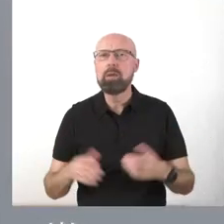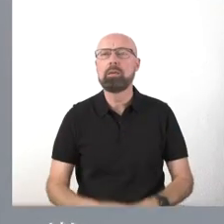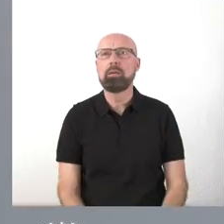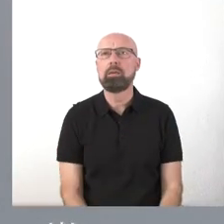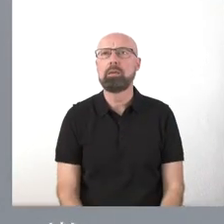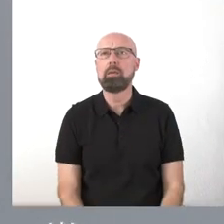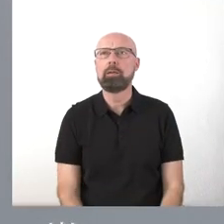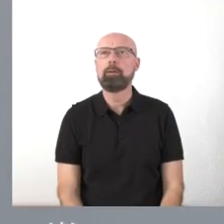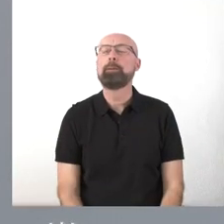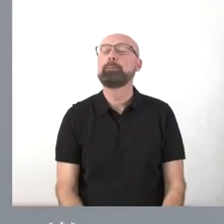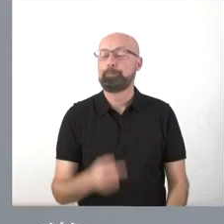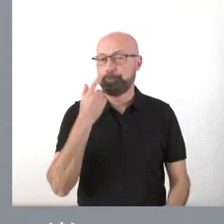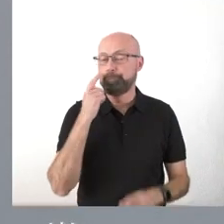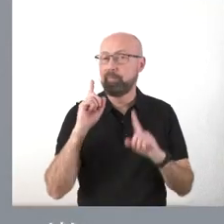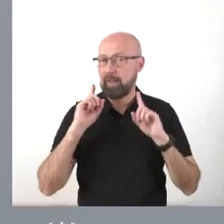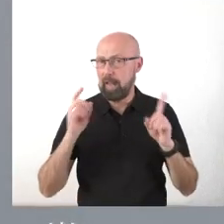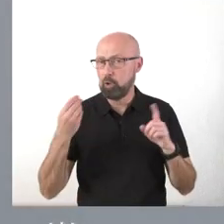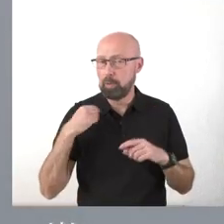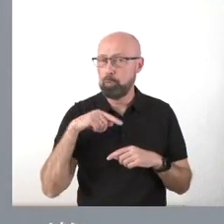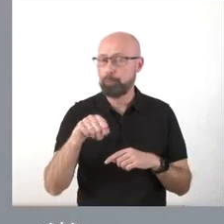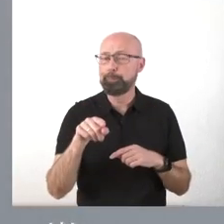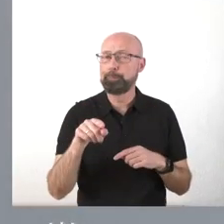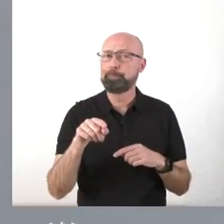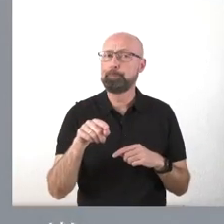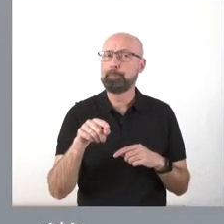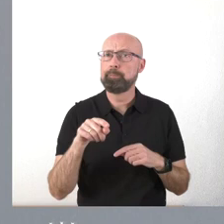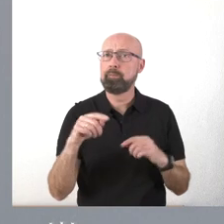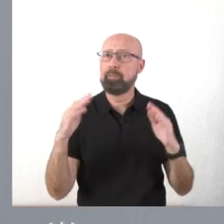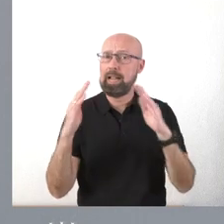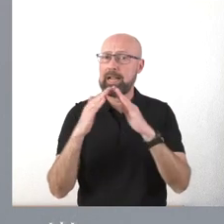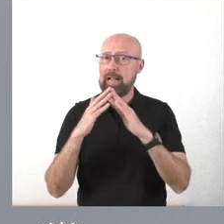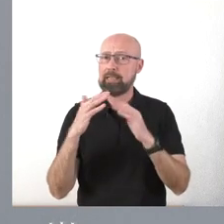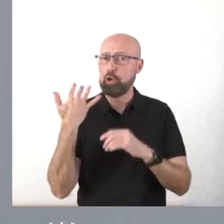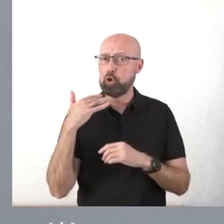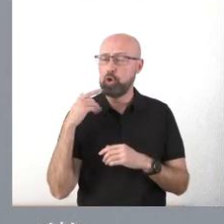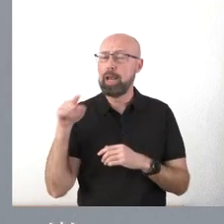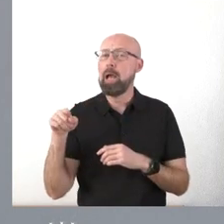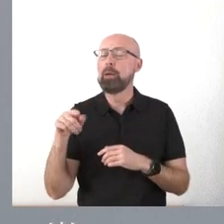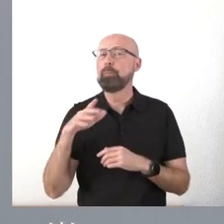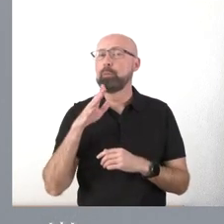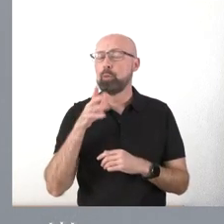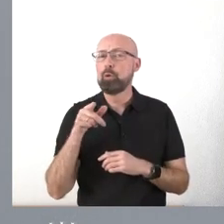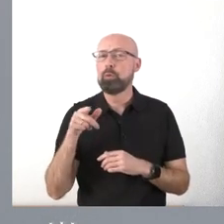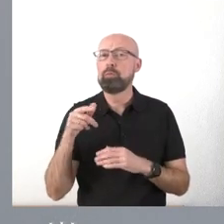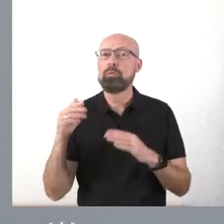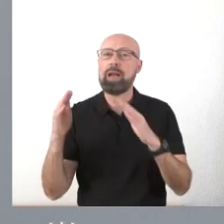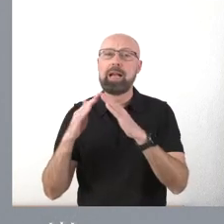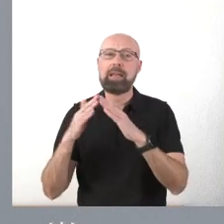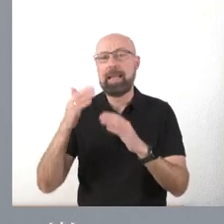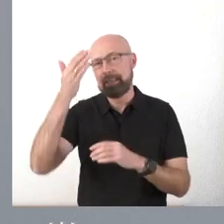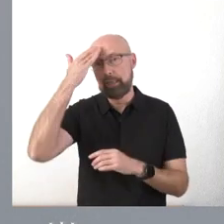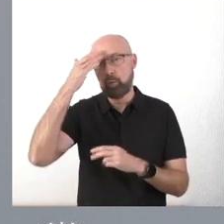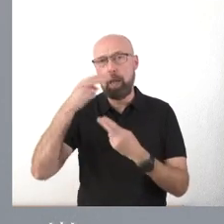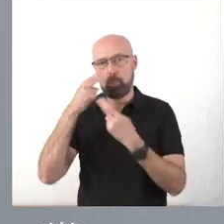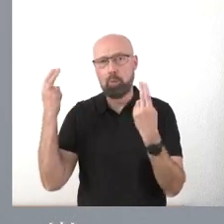En el caso concreto de la casa de Soria es una casa de titularidad pública, en este caso la